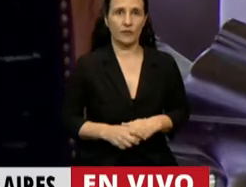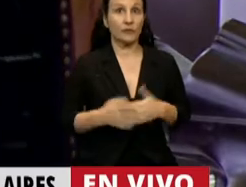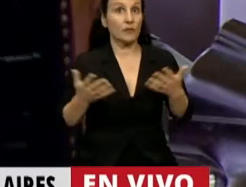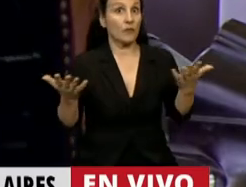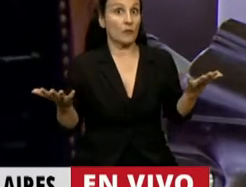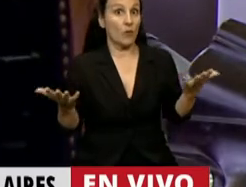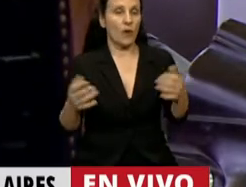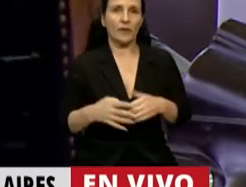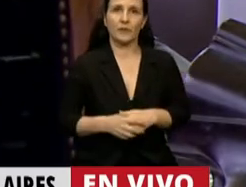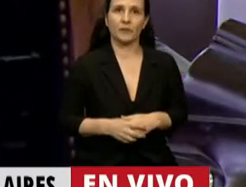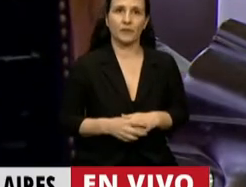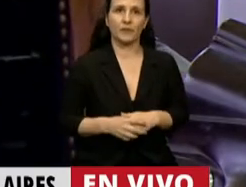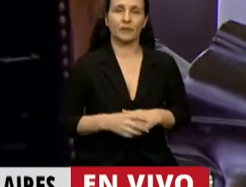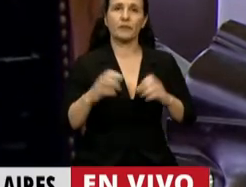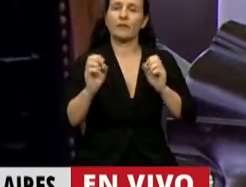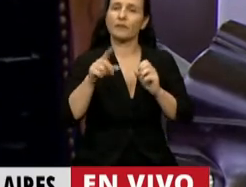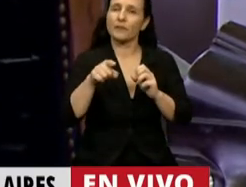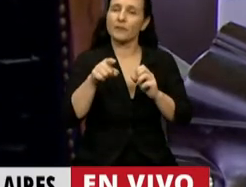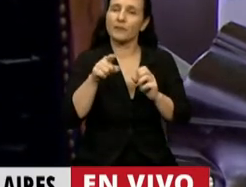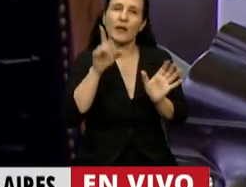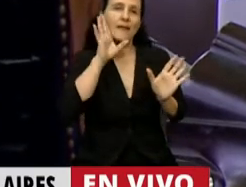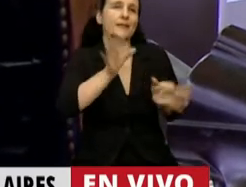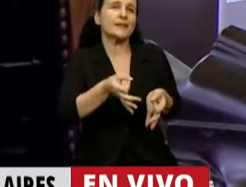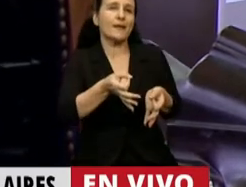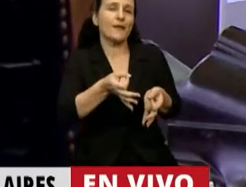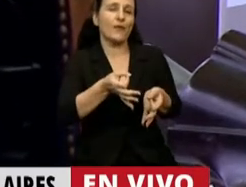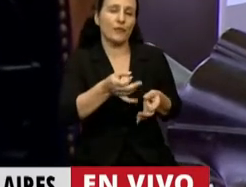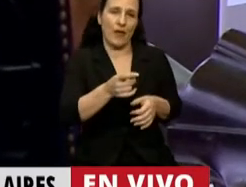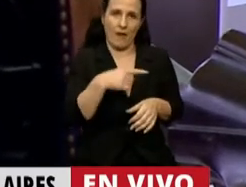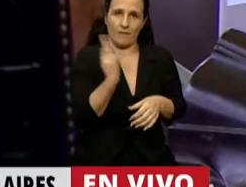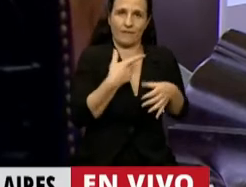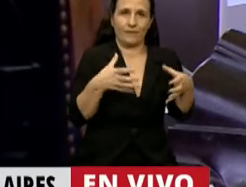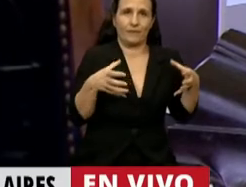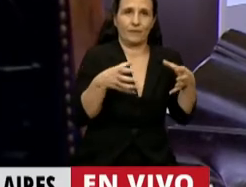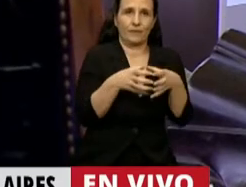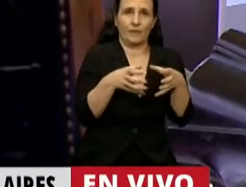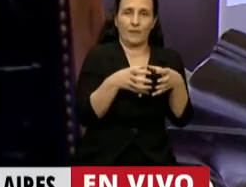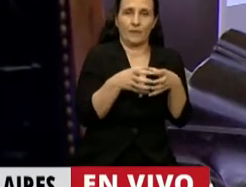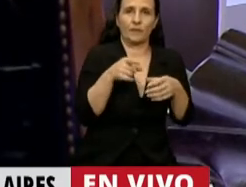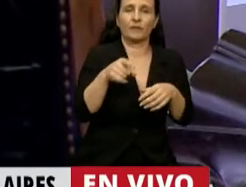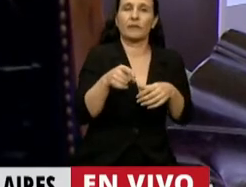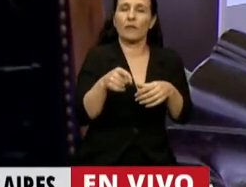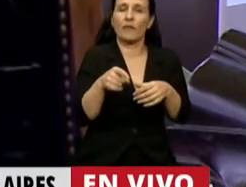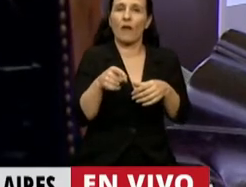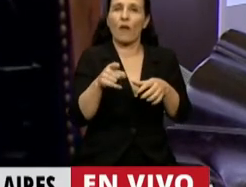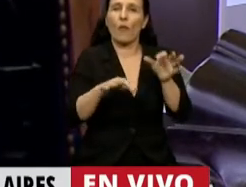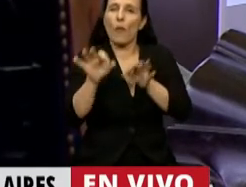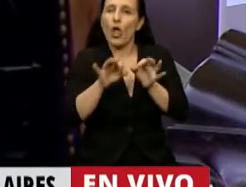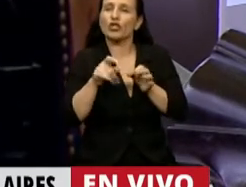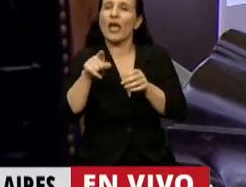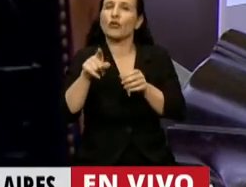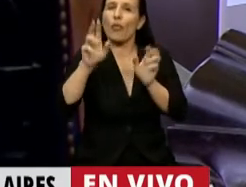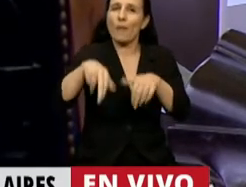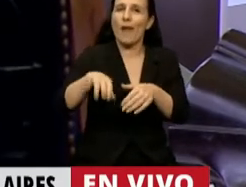es claro que vamos a rechazar este proyecto de renegociación de